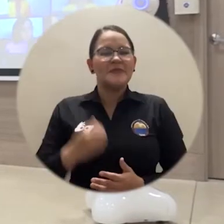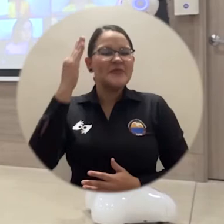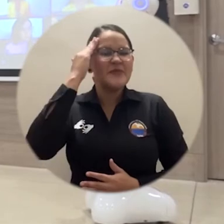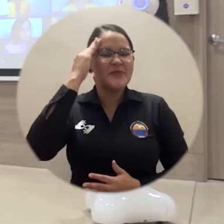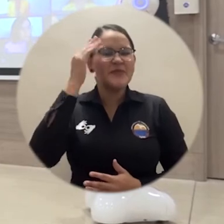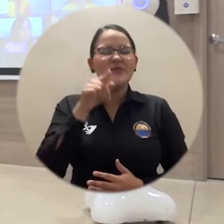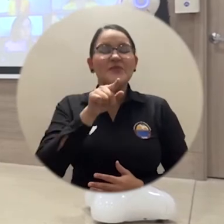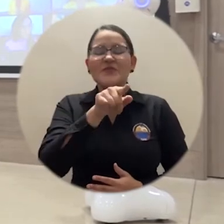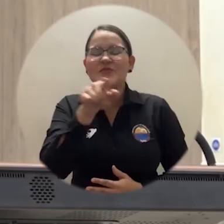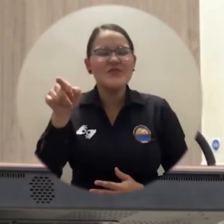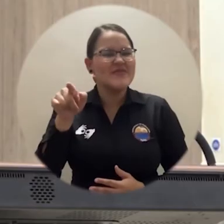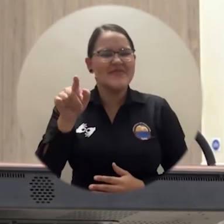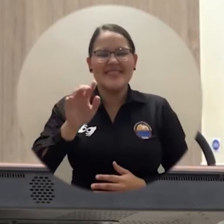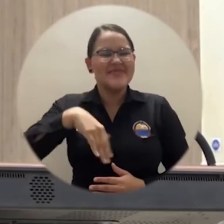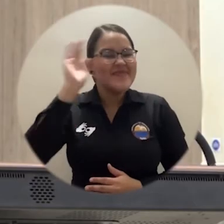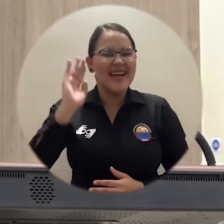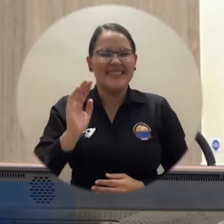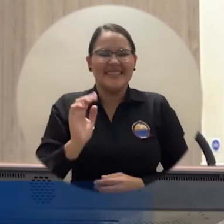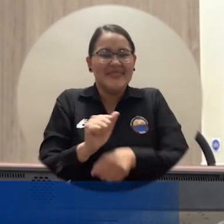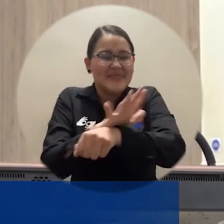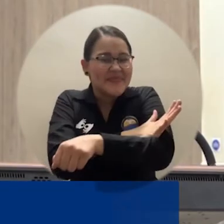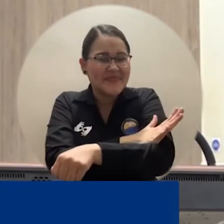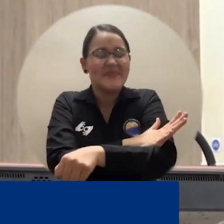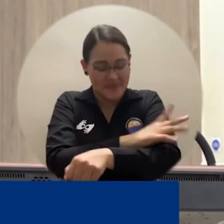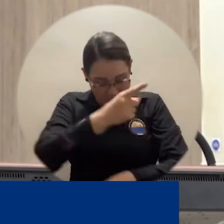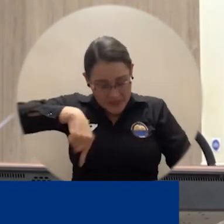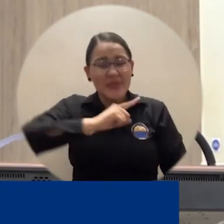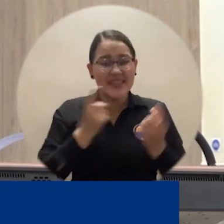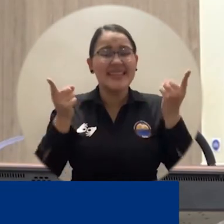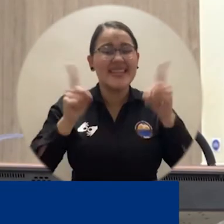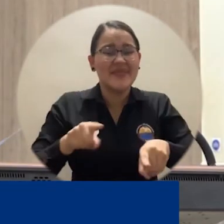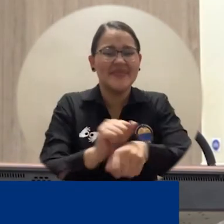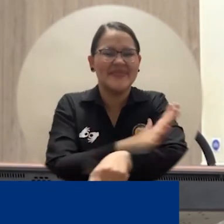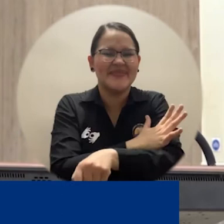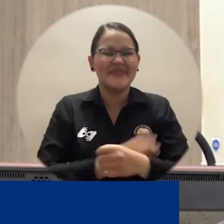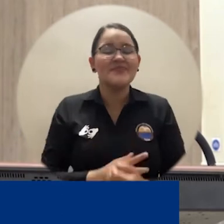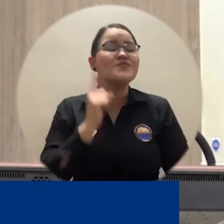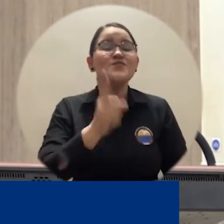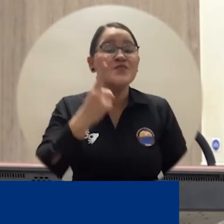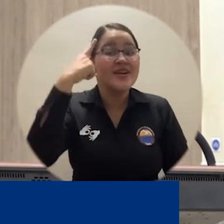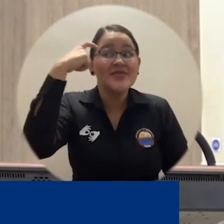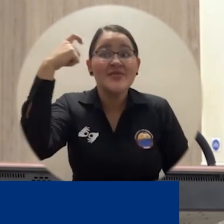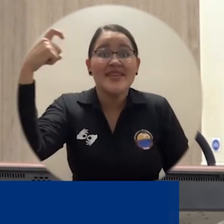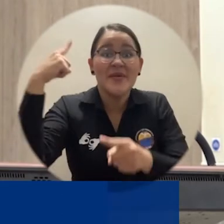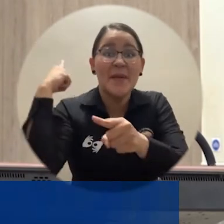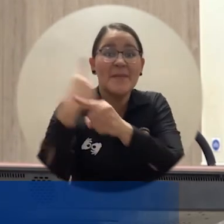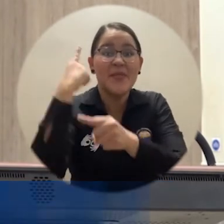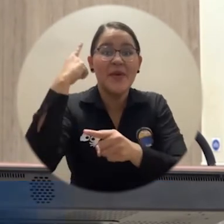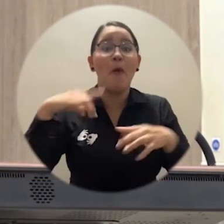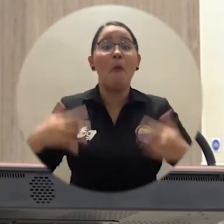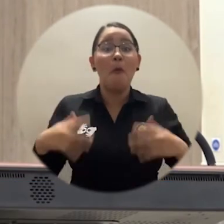Están tan emocionados como nosotros acá por poder cumplir con este sueño y este propósito en el día de hoy con